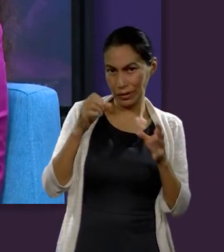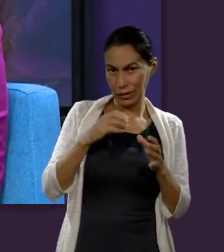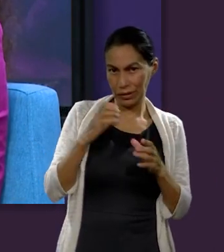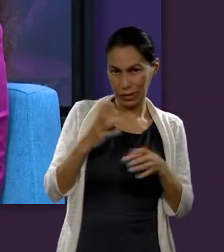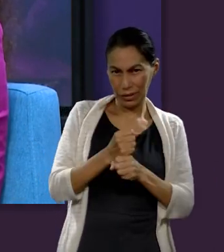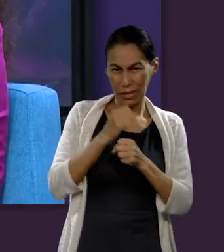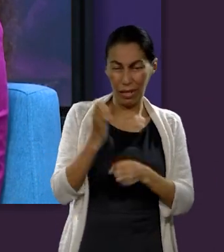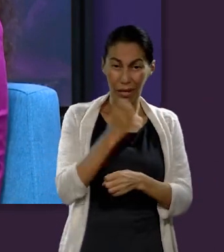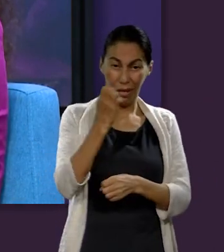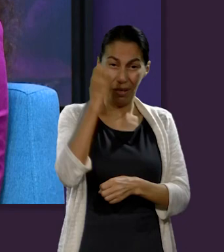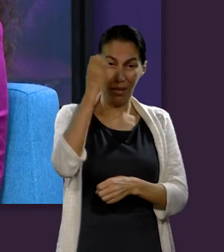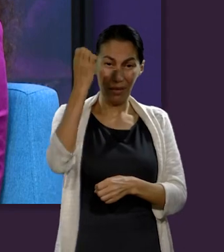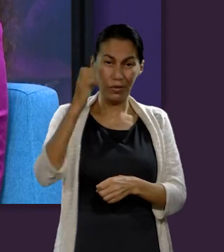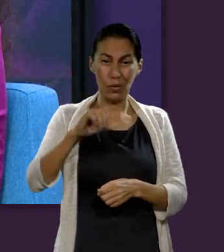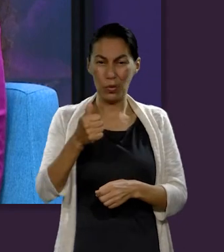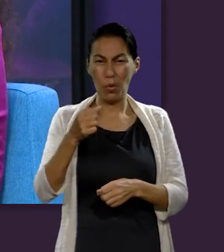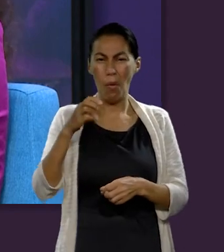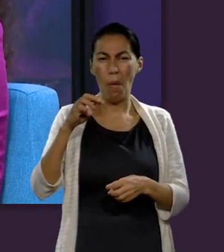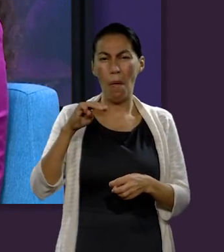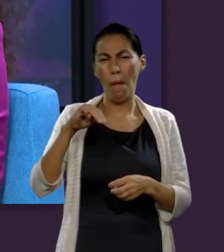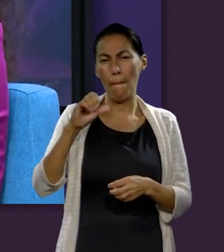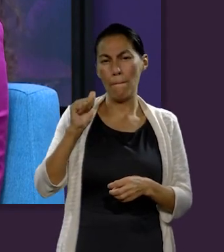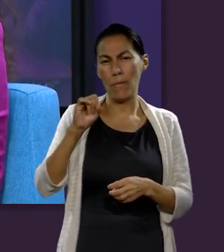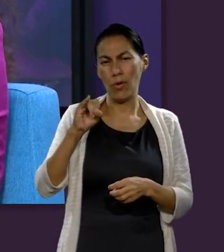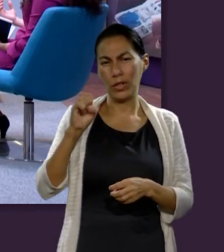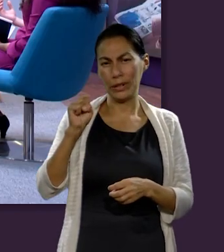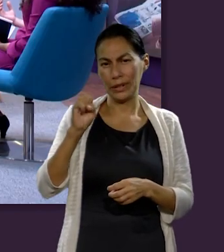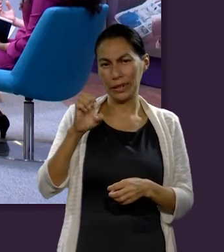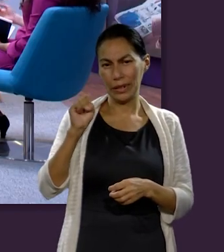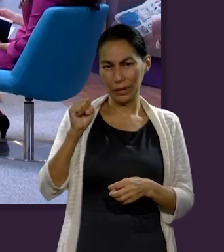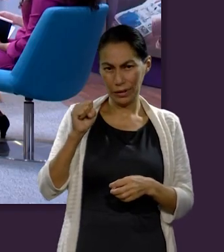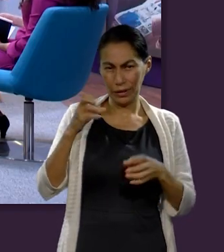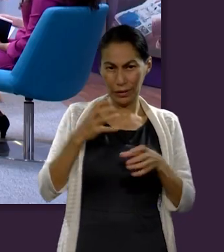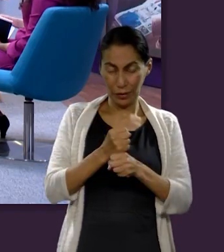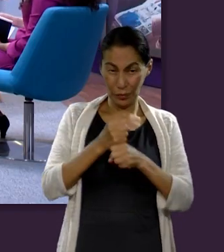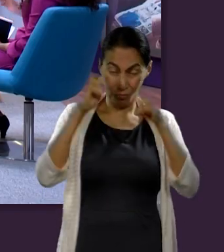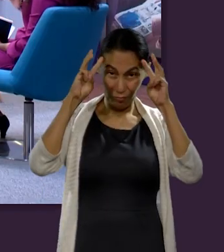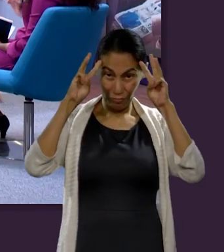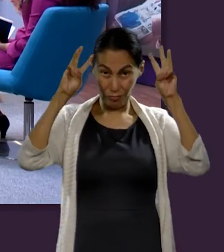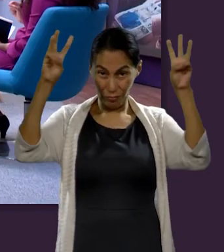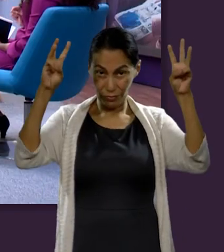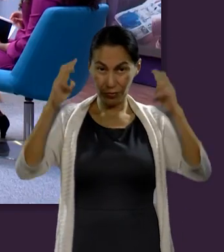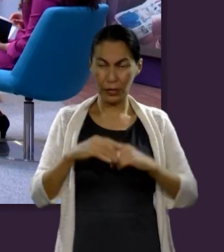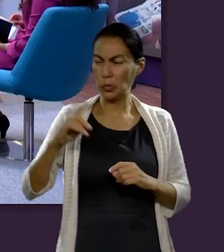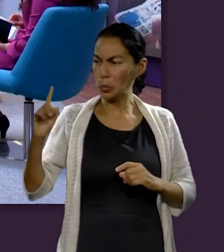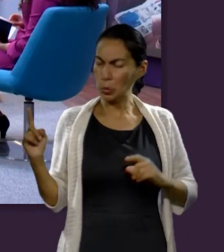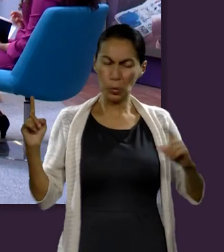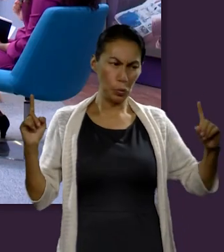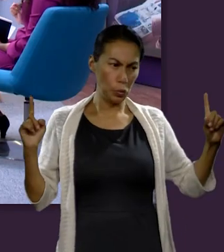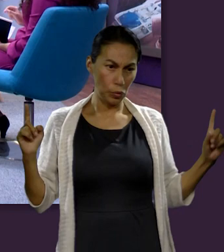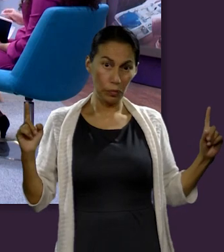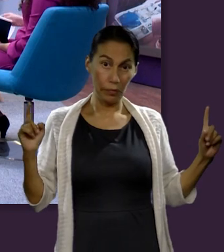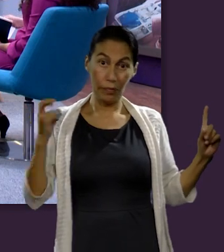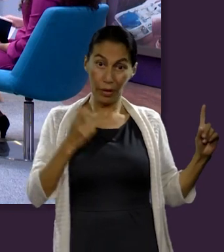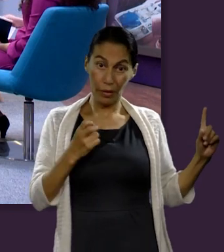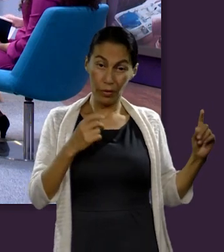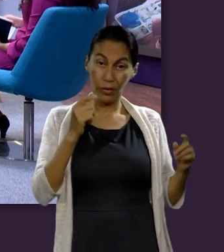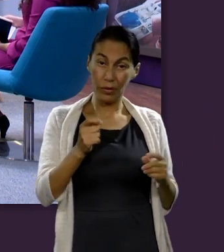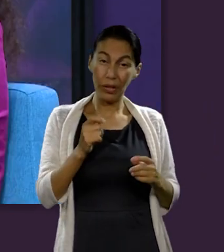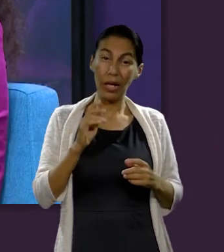Moisés, que entonces estaban ahí para apoyarle, para acompañarlo en este proceso. Y esta aparición es